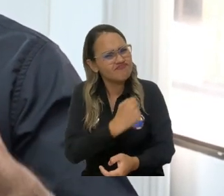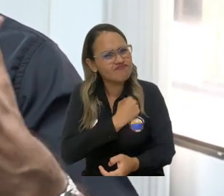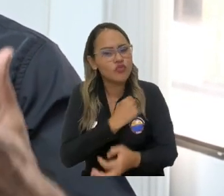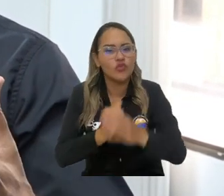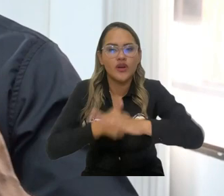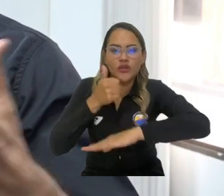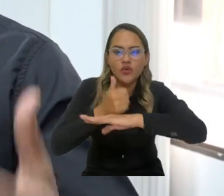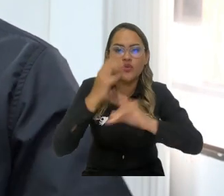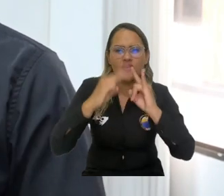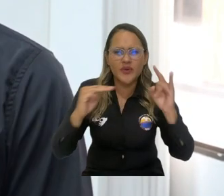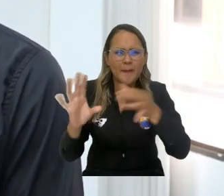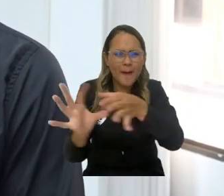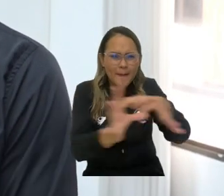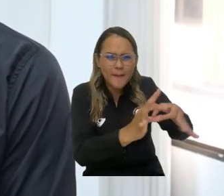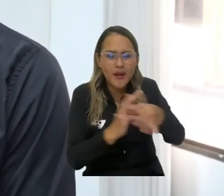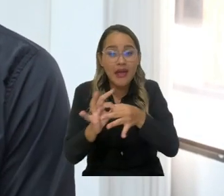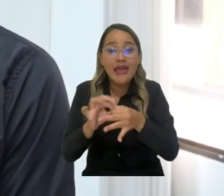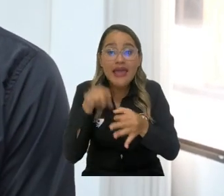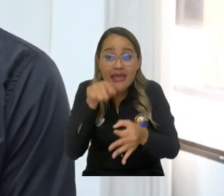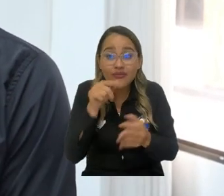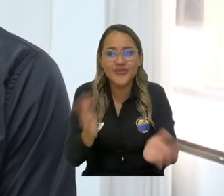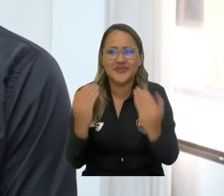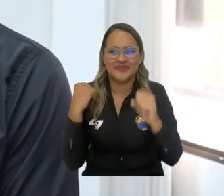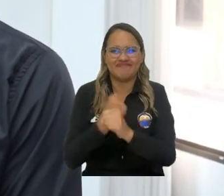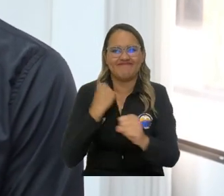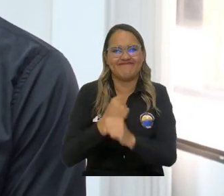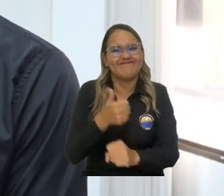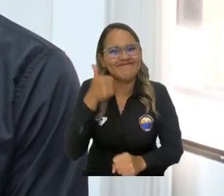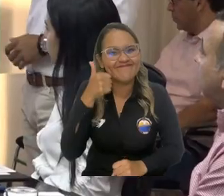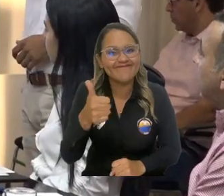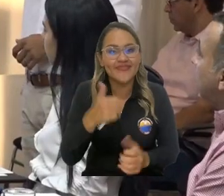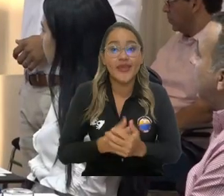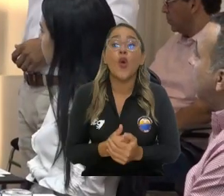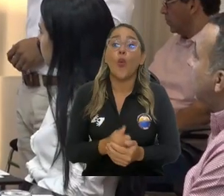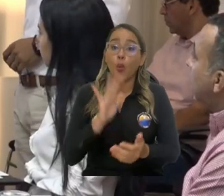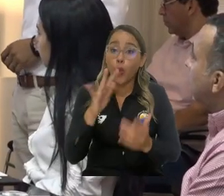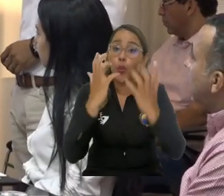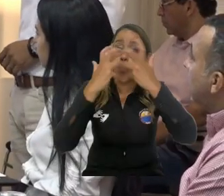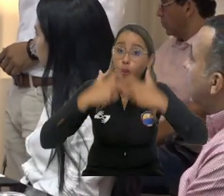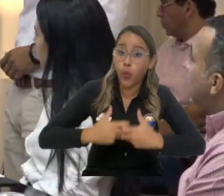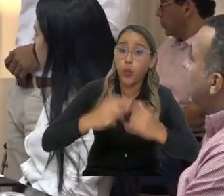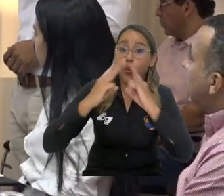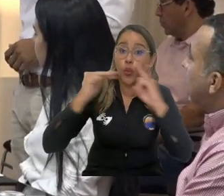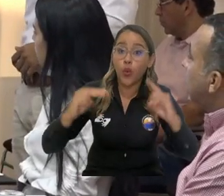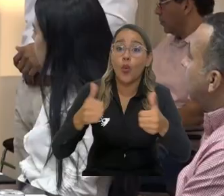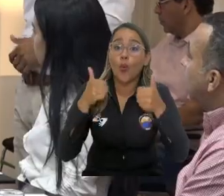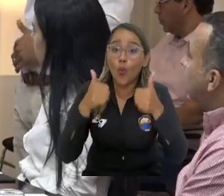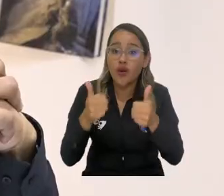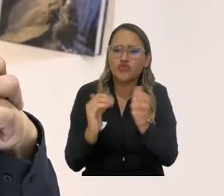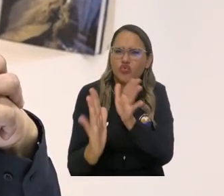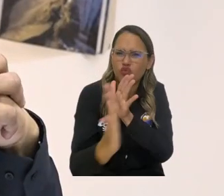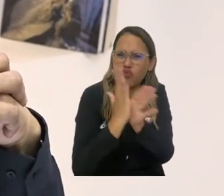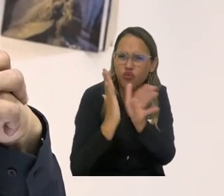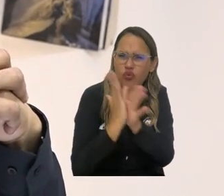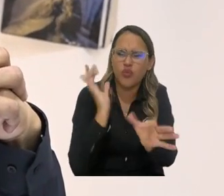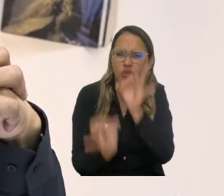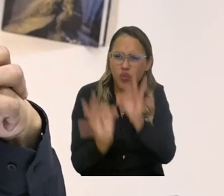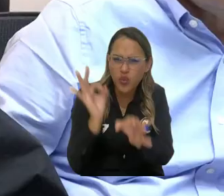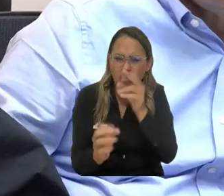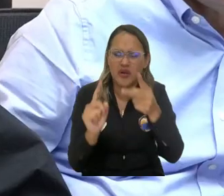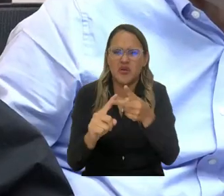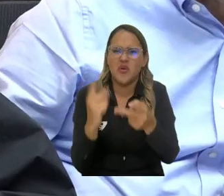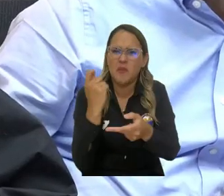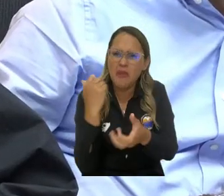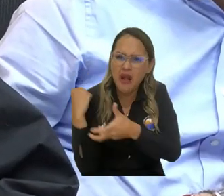de pertenencia con el rector y con la universidad y eso es fabuloso para poder trabajar. El buen funcionamiento de Unimagdalena, evidenciado en los informes